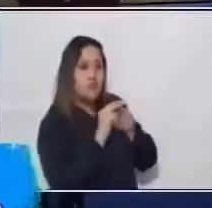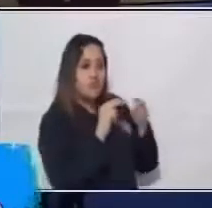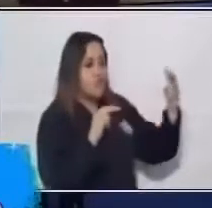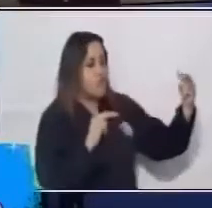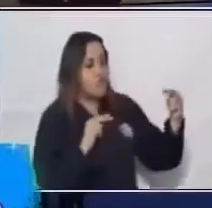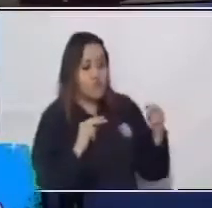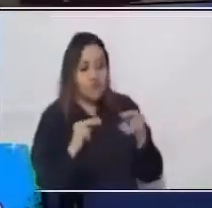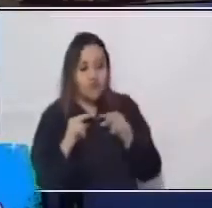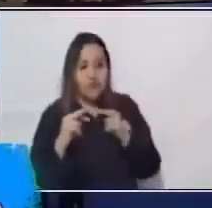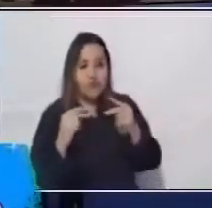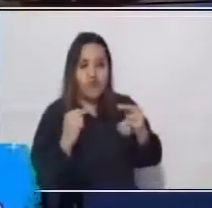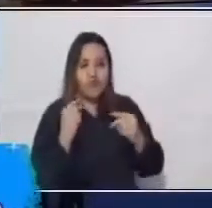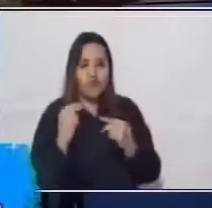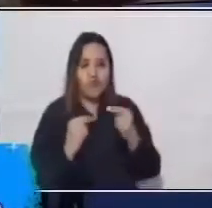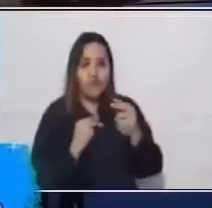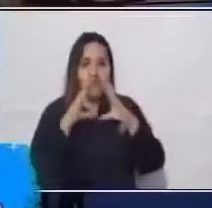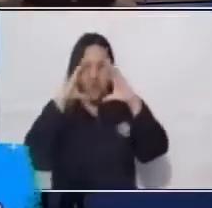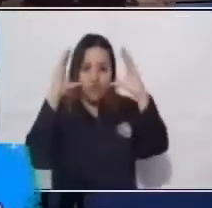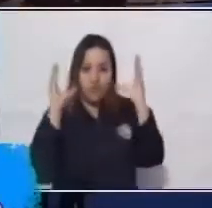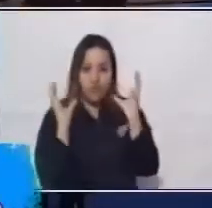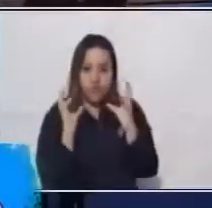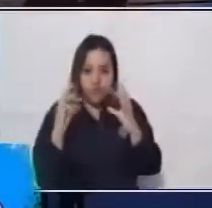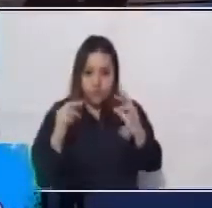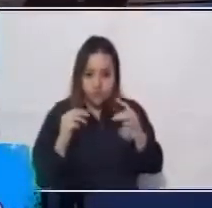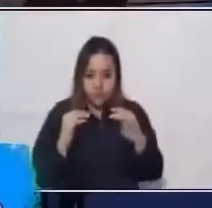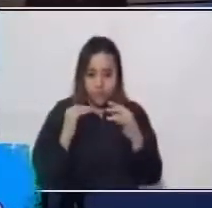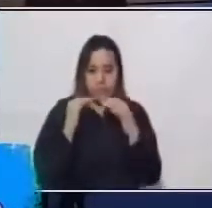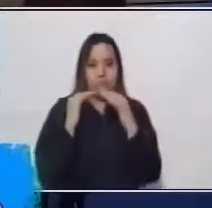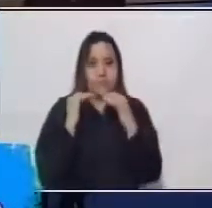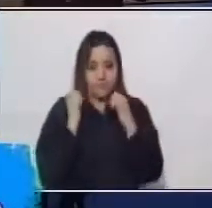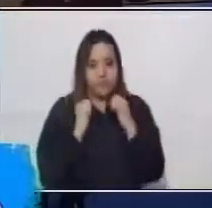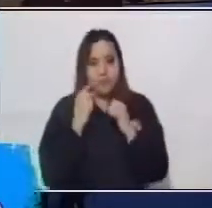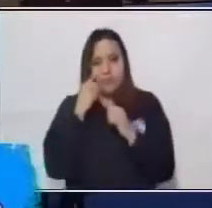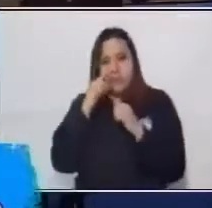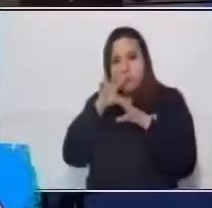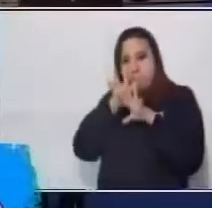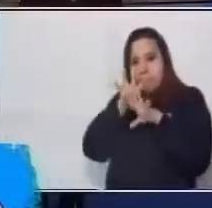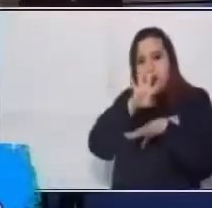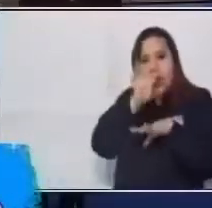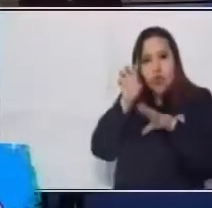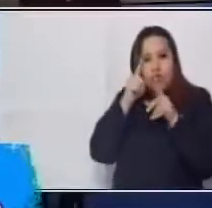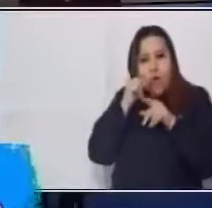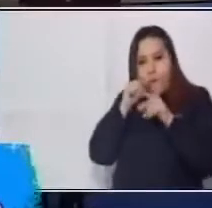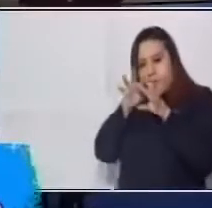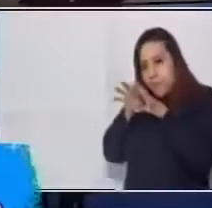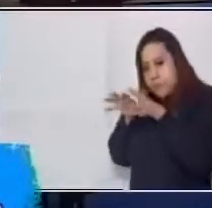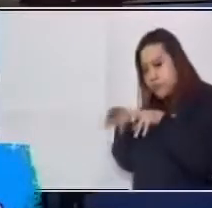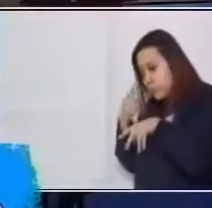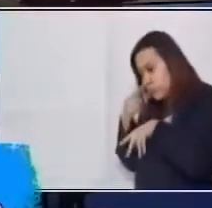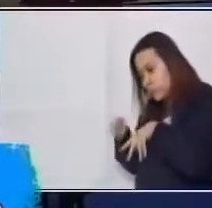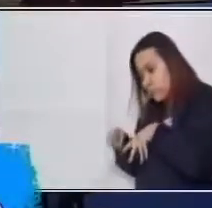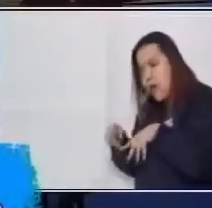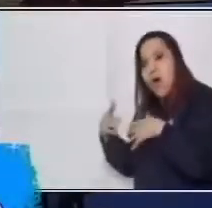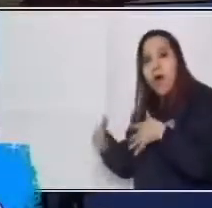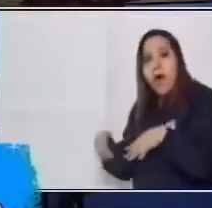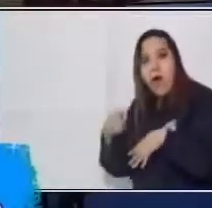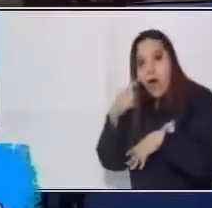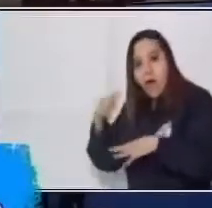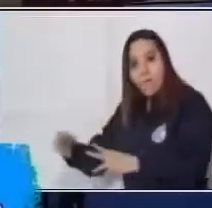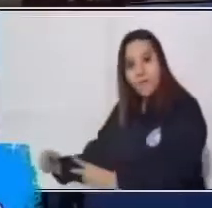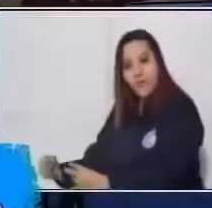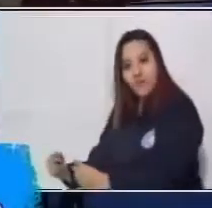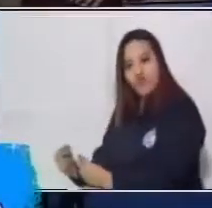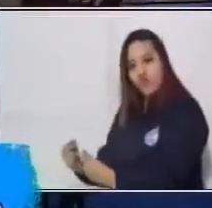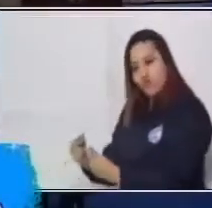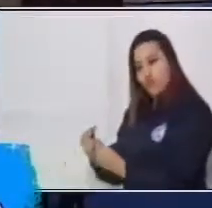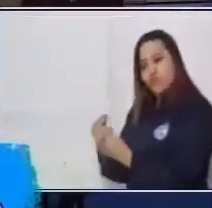ese agujero y entonces los 400 muchachos vieron que las hormigas traían las uñas de Sipagná, el cabello